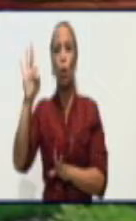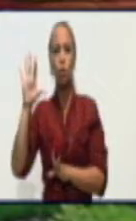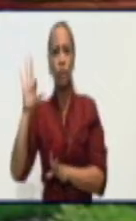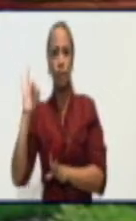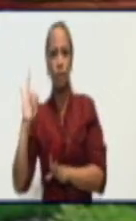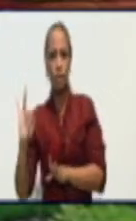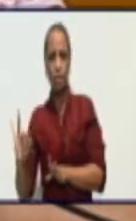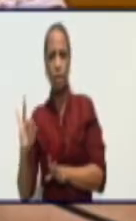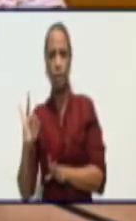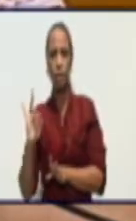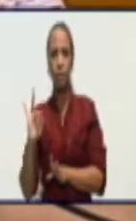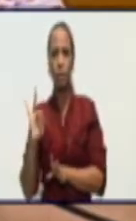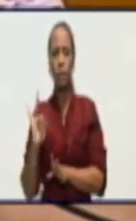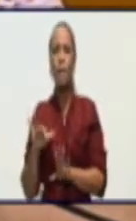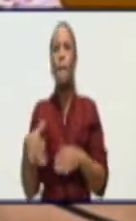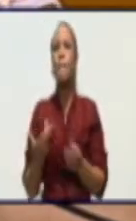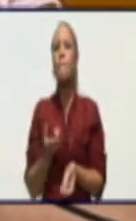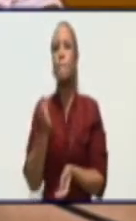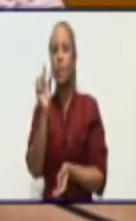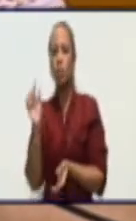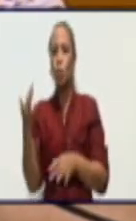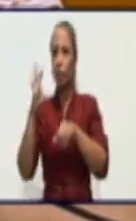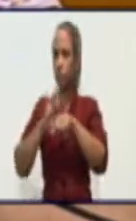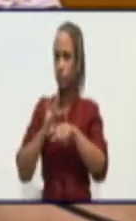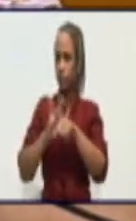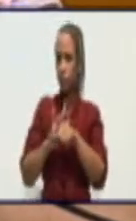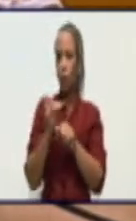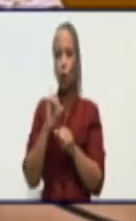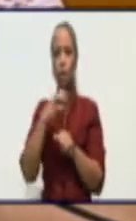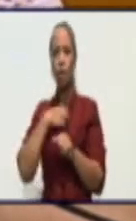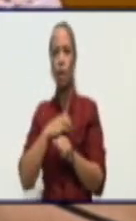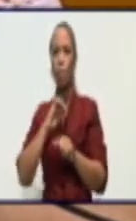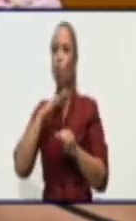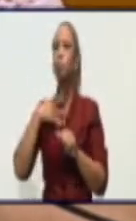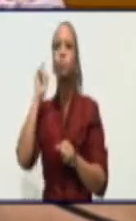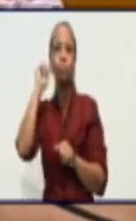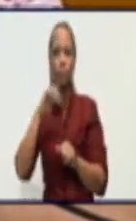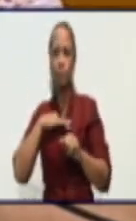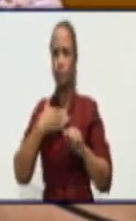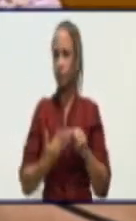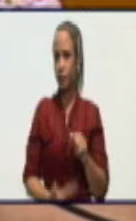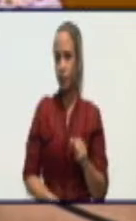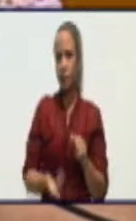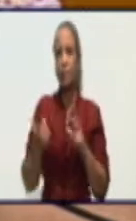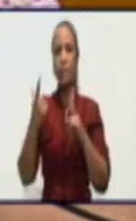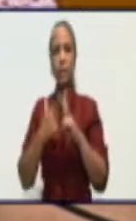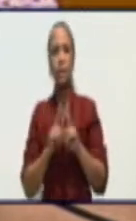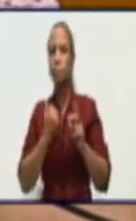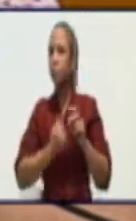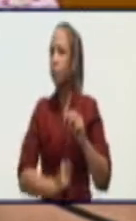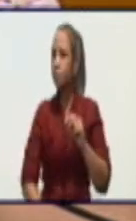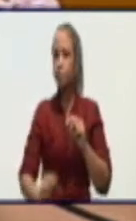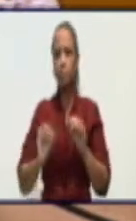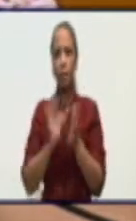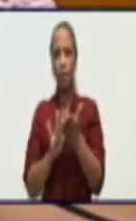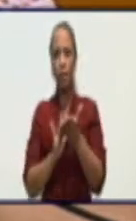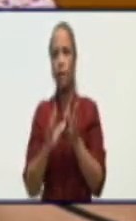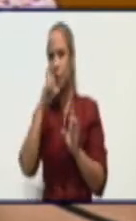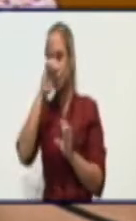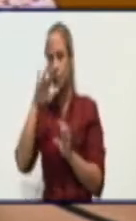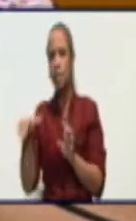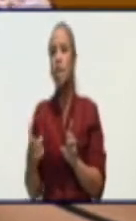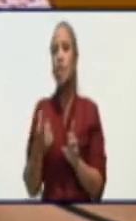pacientes. No tenemos estantes reportadas del día, ni puérperas, y en edad pediátrica se